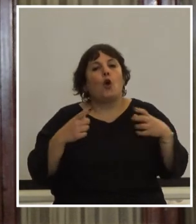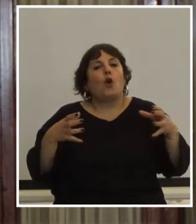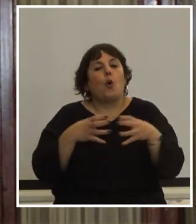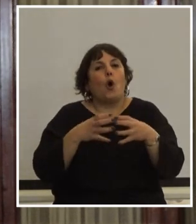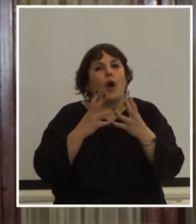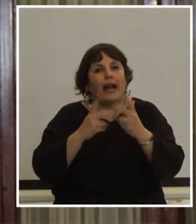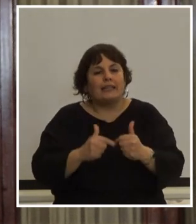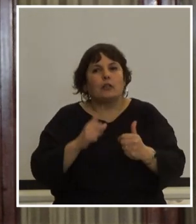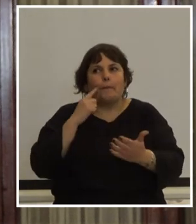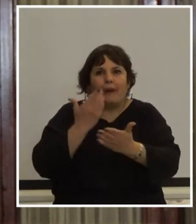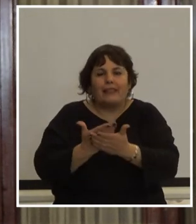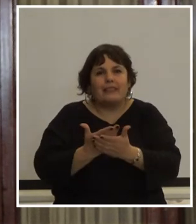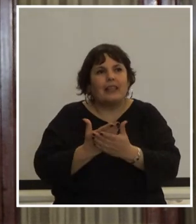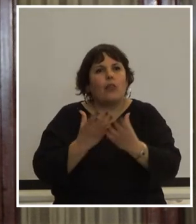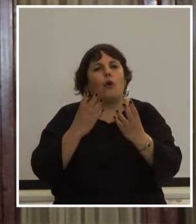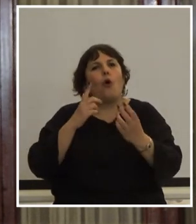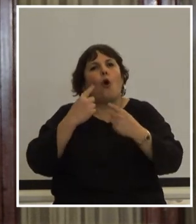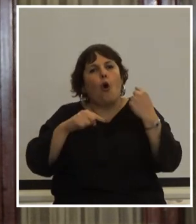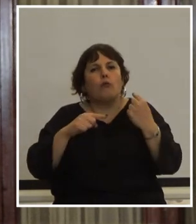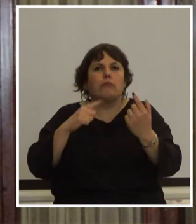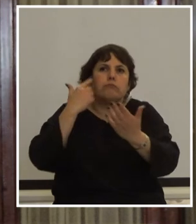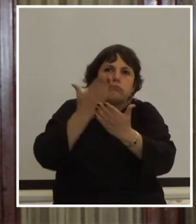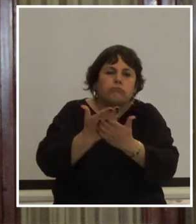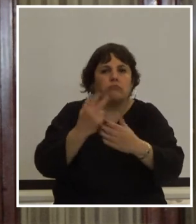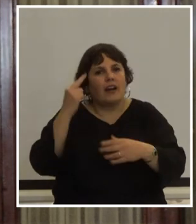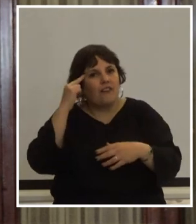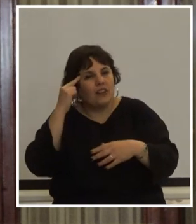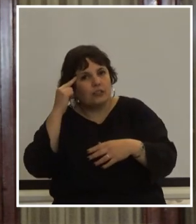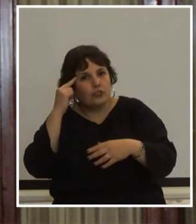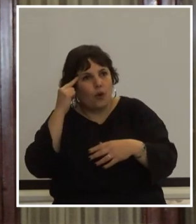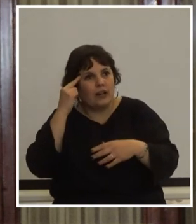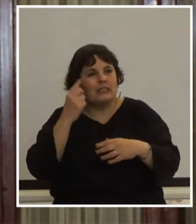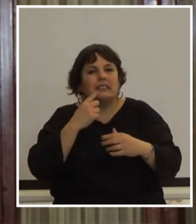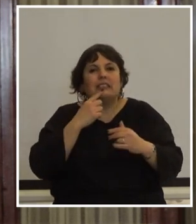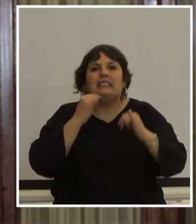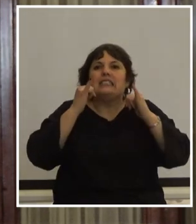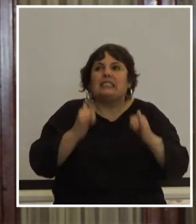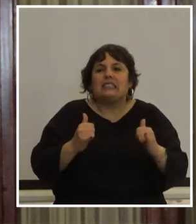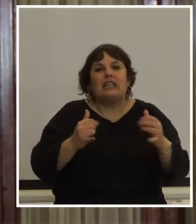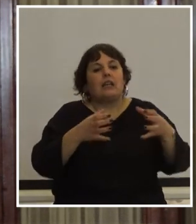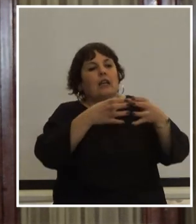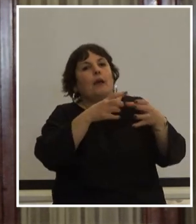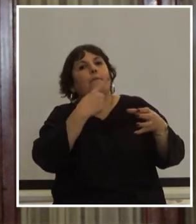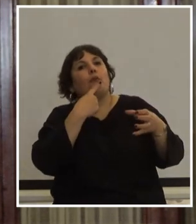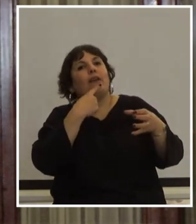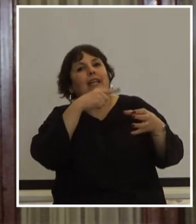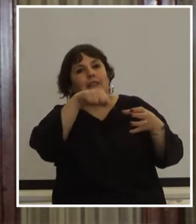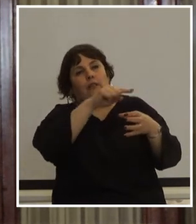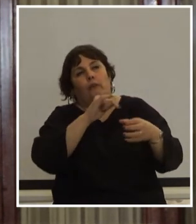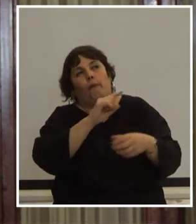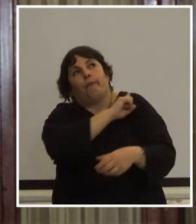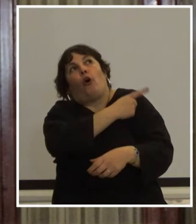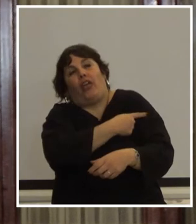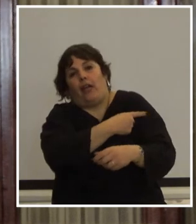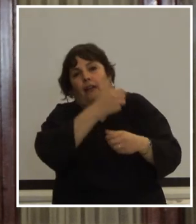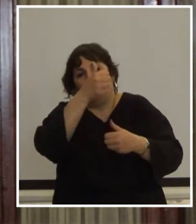planteado una serie de propuestas y de reflexiones si desde el poder político desde el poder o sea desde